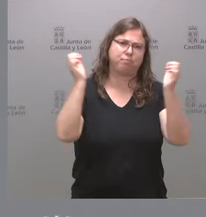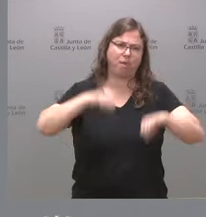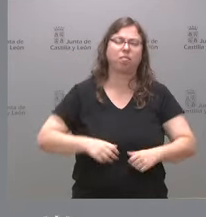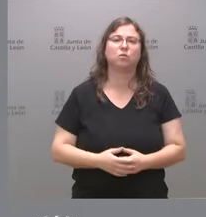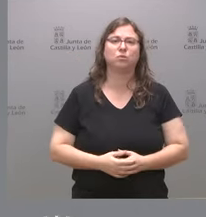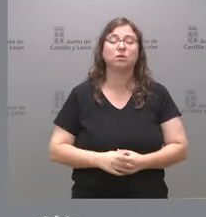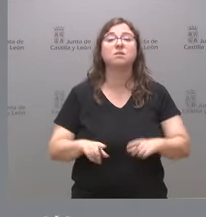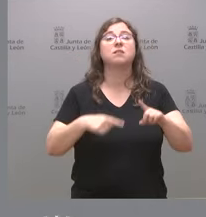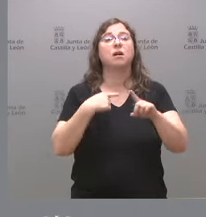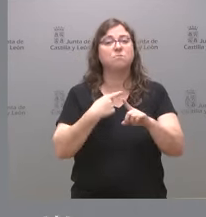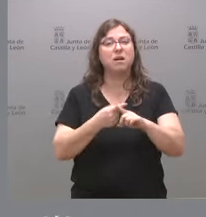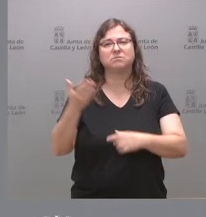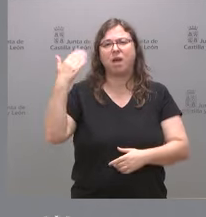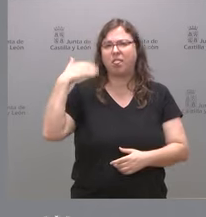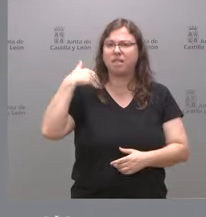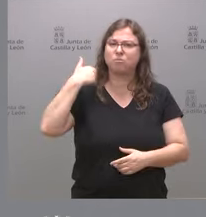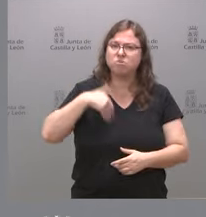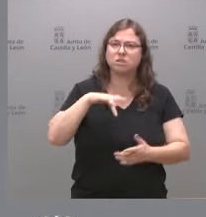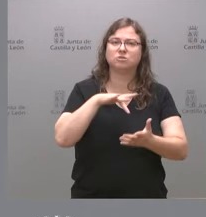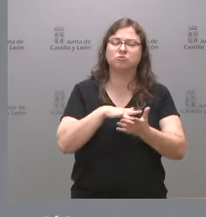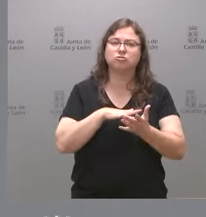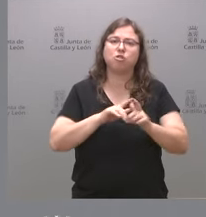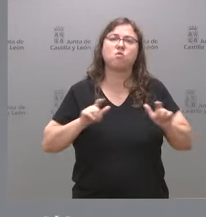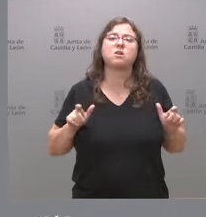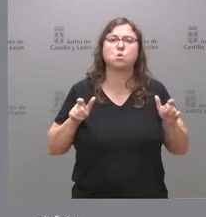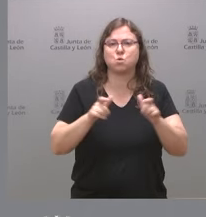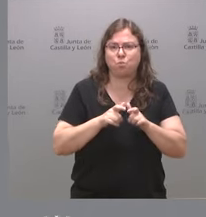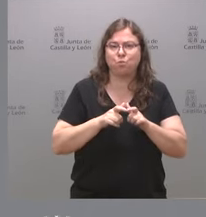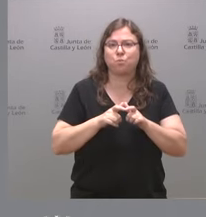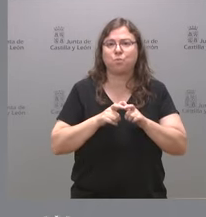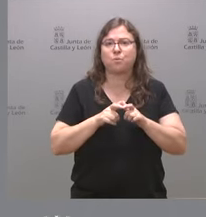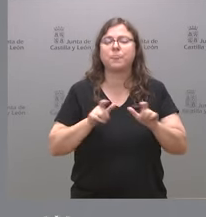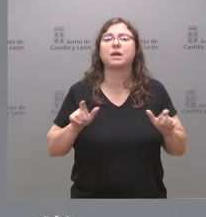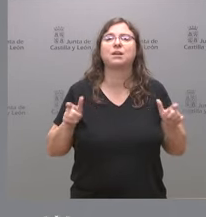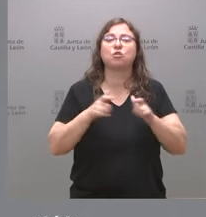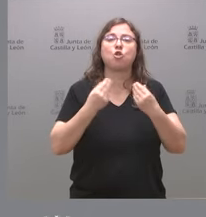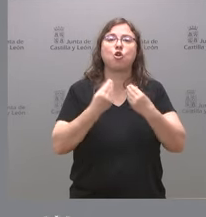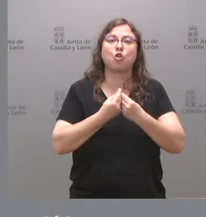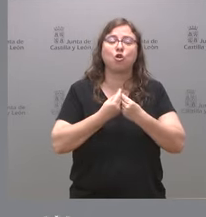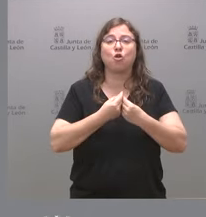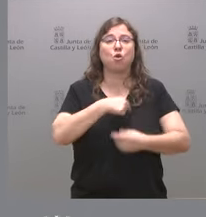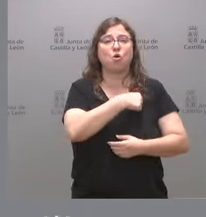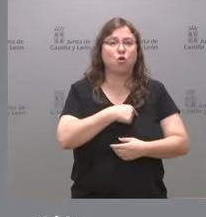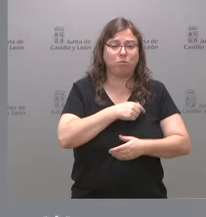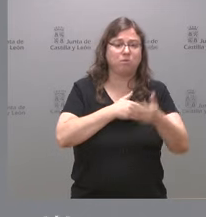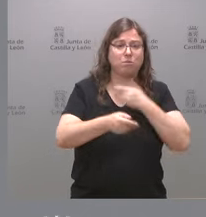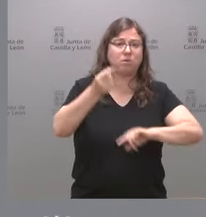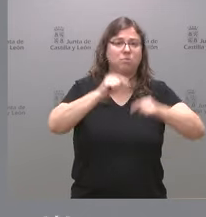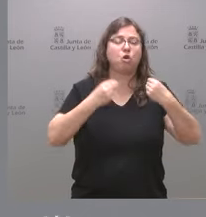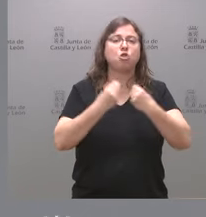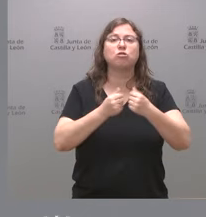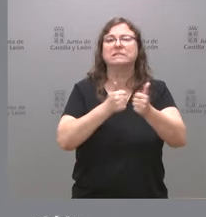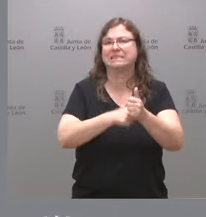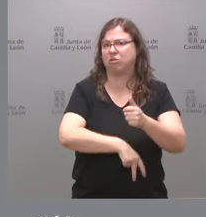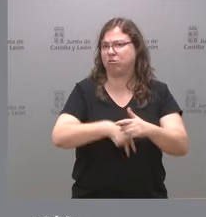y además también hace tiempo hemos tenido ya reuniones de la comisión funcional del presupuesto con todos los secretarios generales